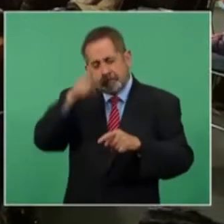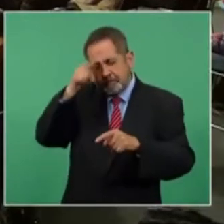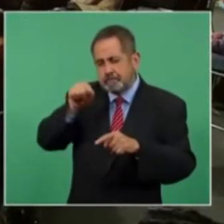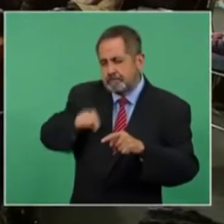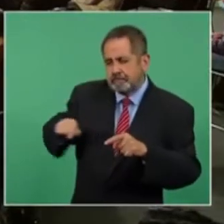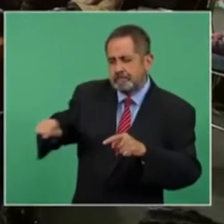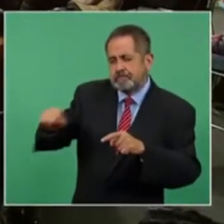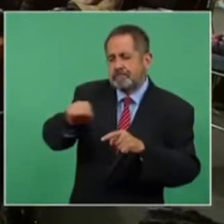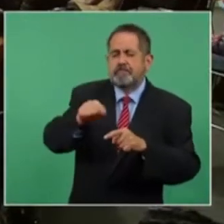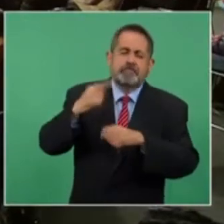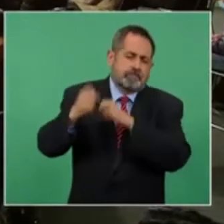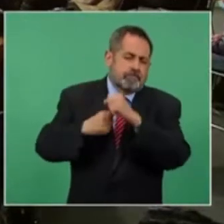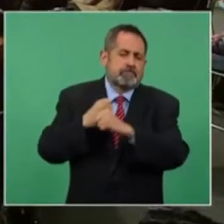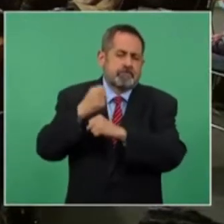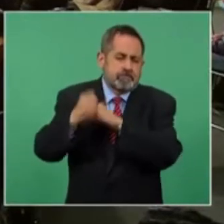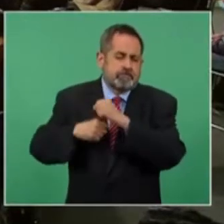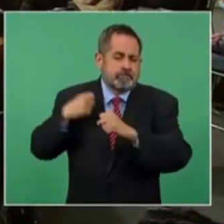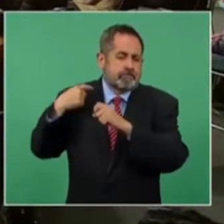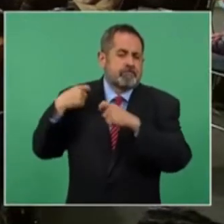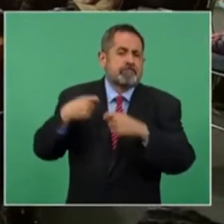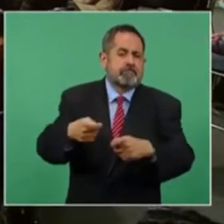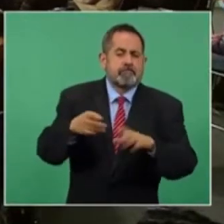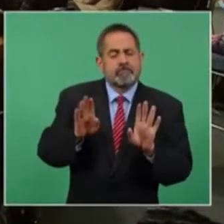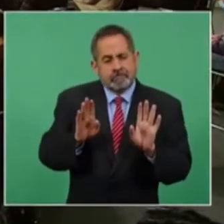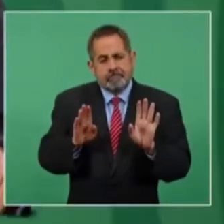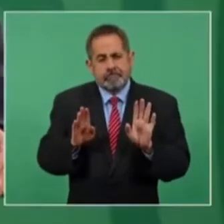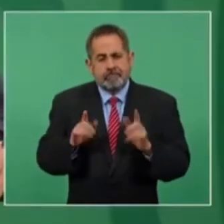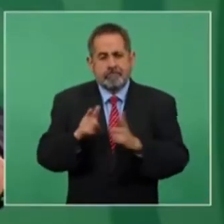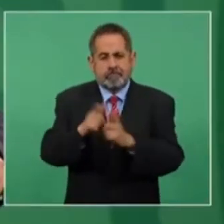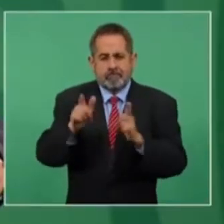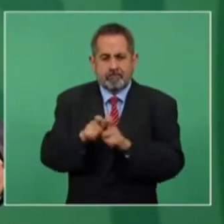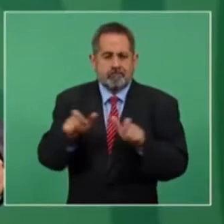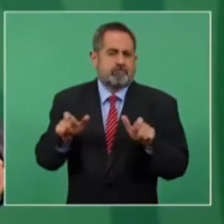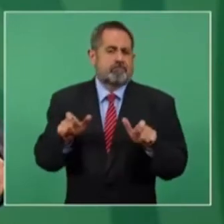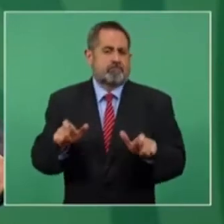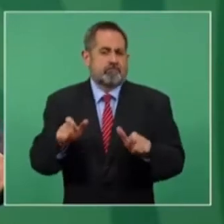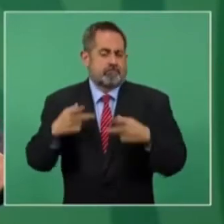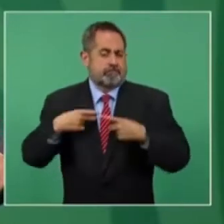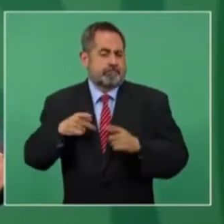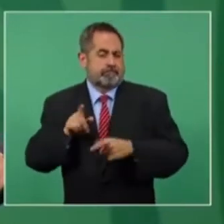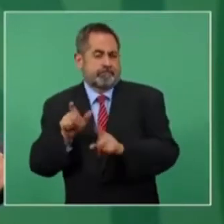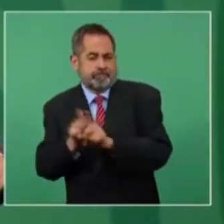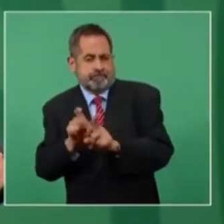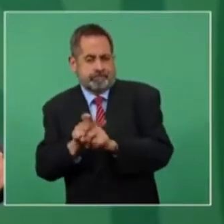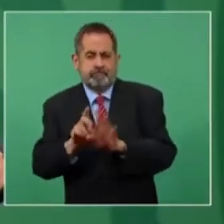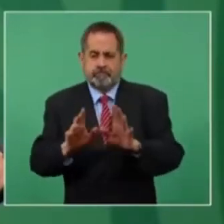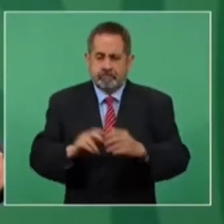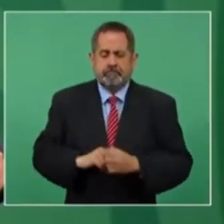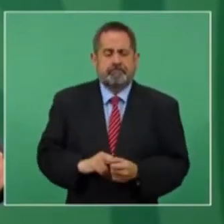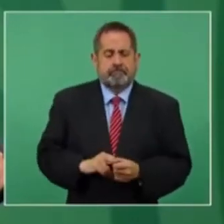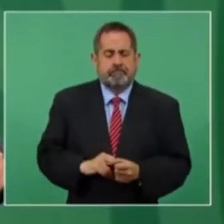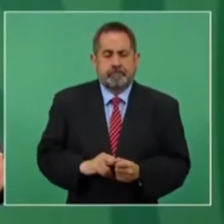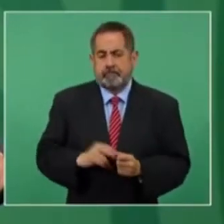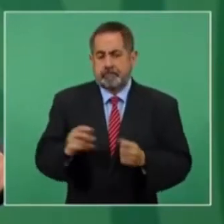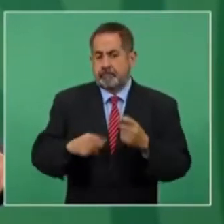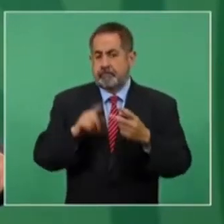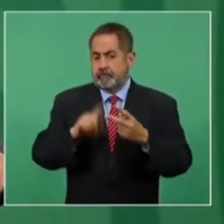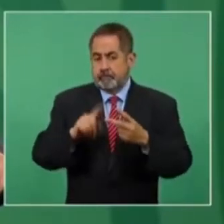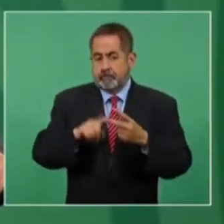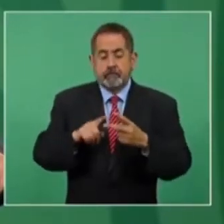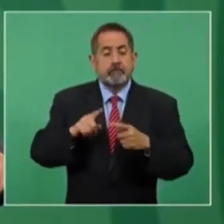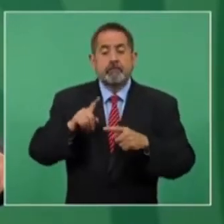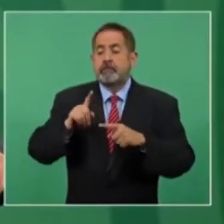han formado a lo largo de los años entre el grupo de escoltas y el beneficiario. Y en segundo lugar, las